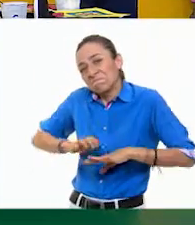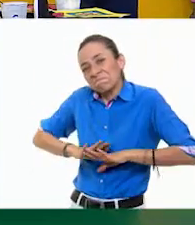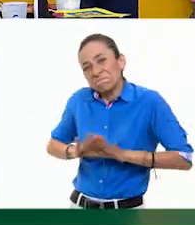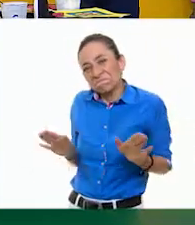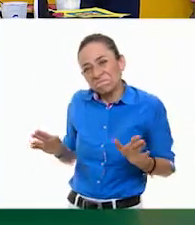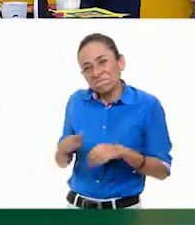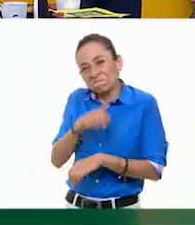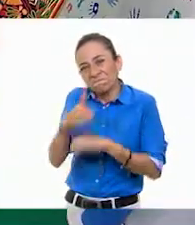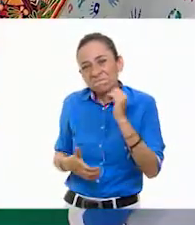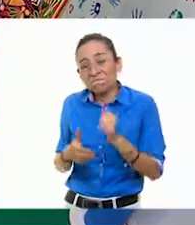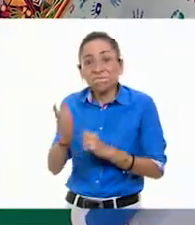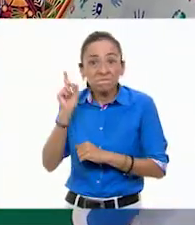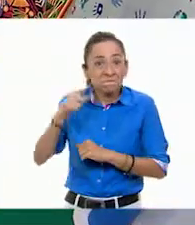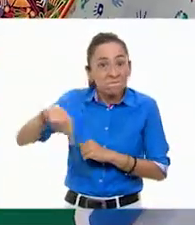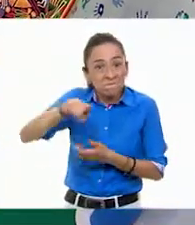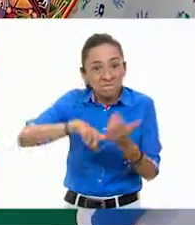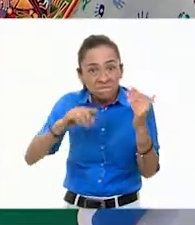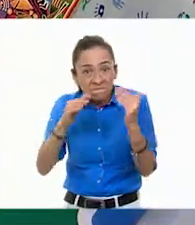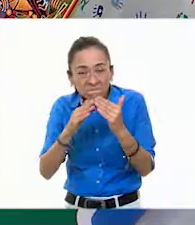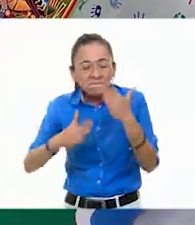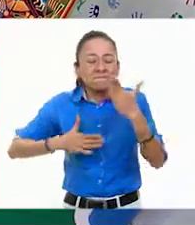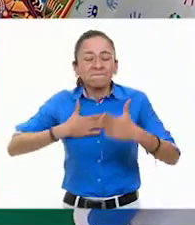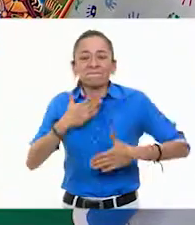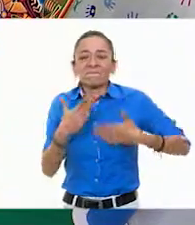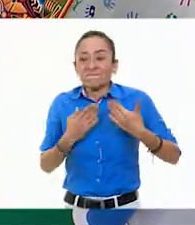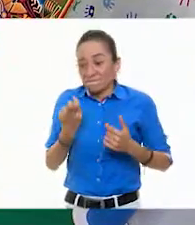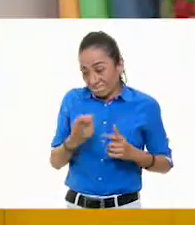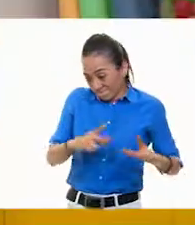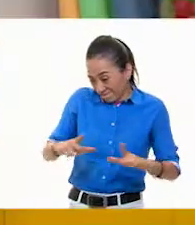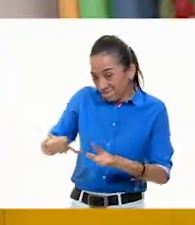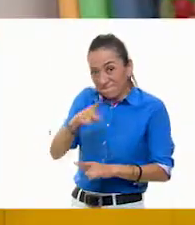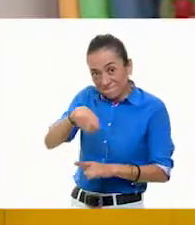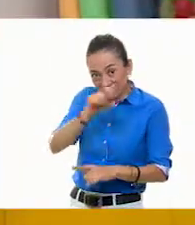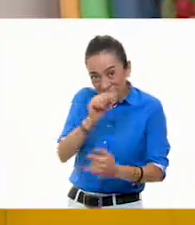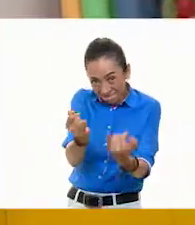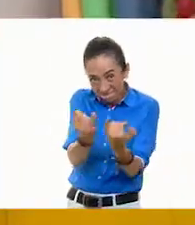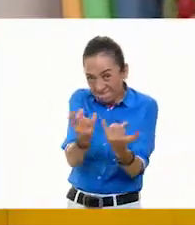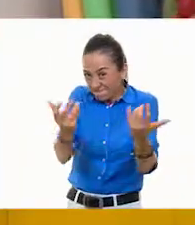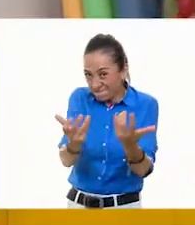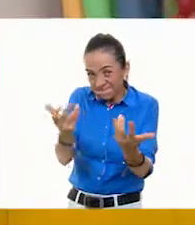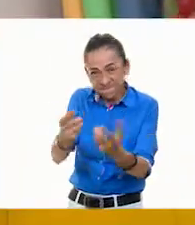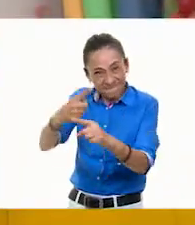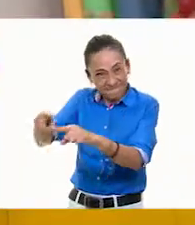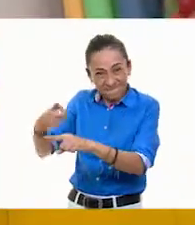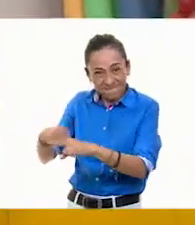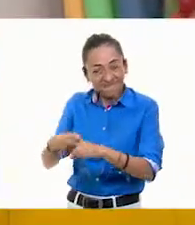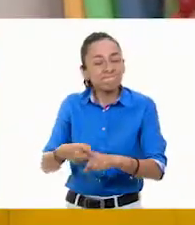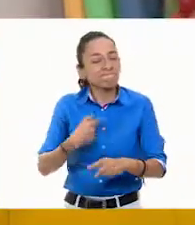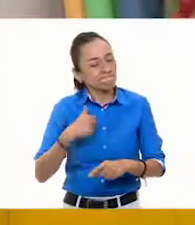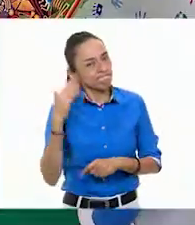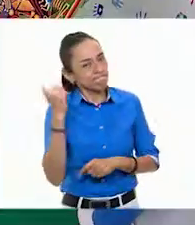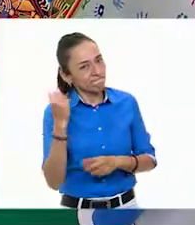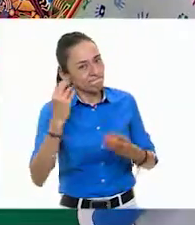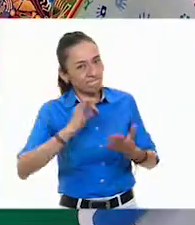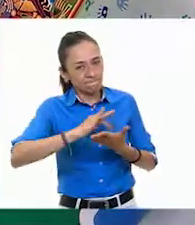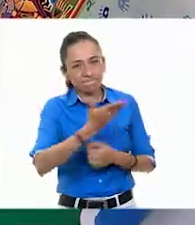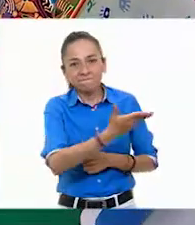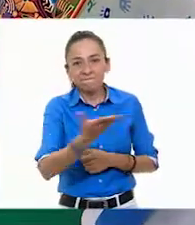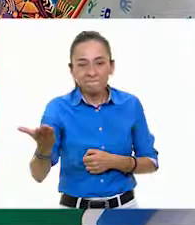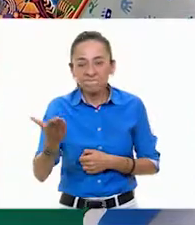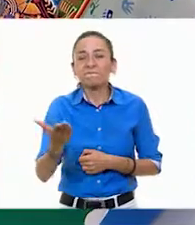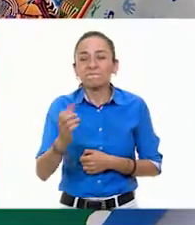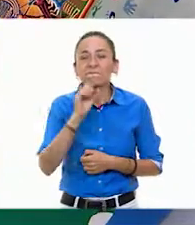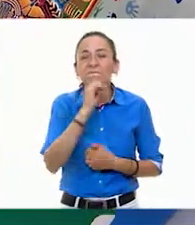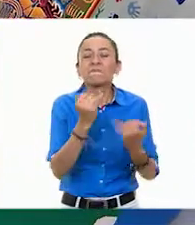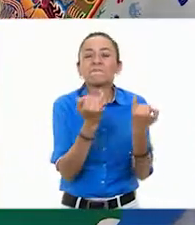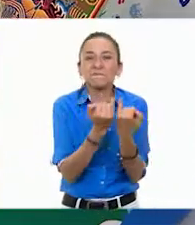muchos cuadros como estos. Muchas gracias, maestro Gerardo. Lo despedimos. Y las niñas y niños les damos las gracias por estos consejos tan bonitos